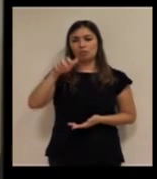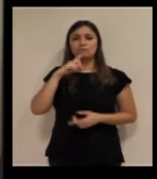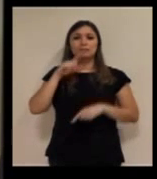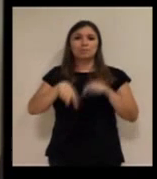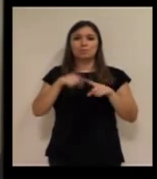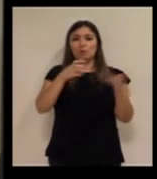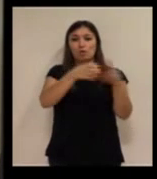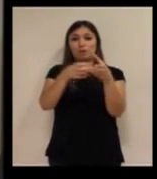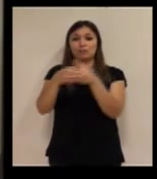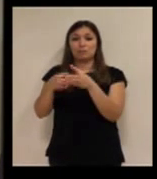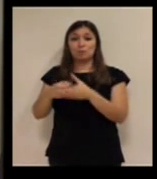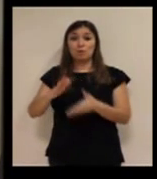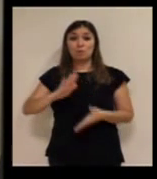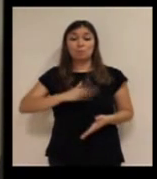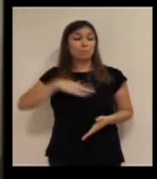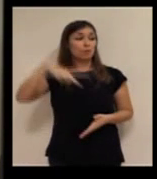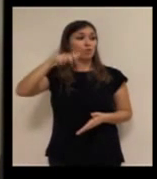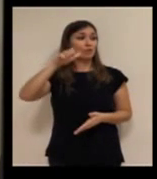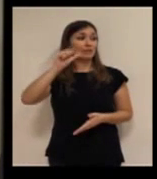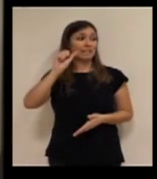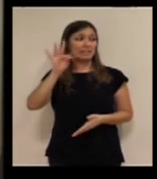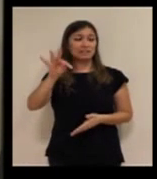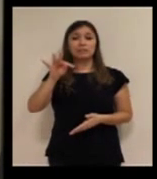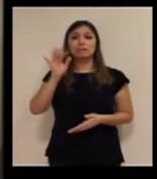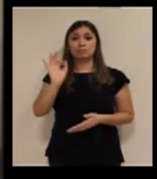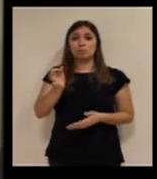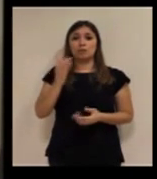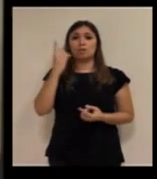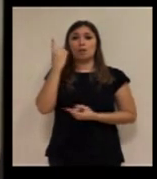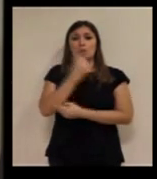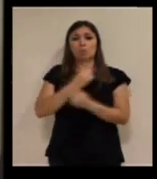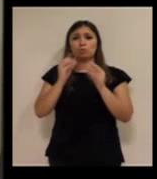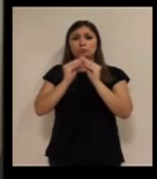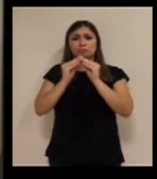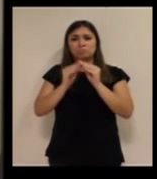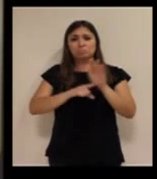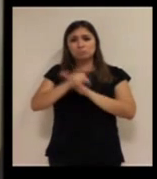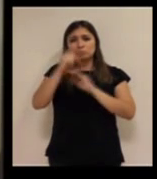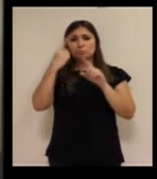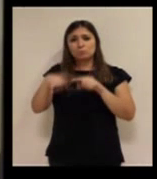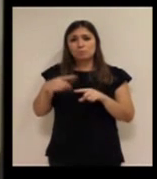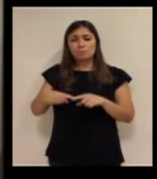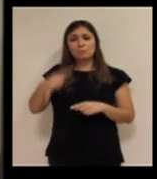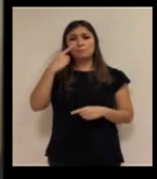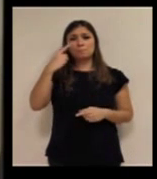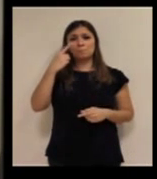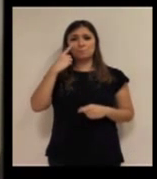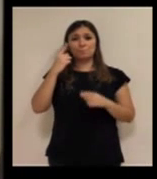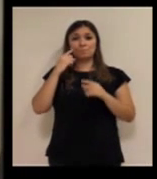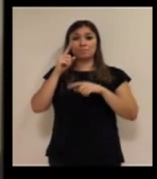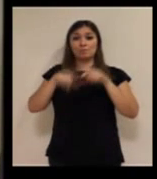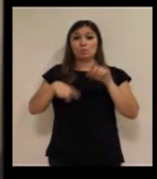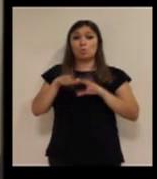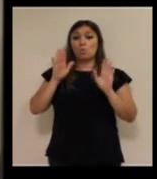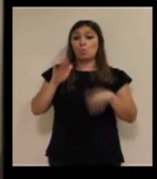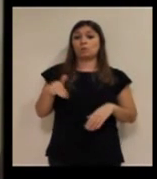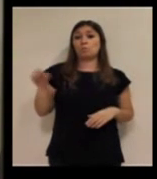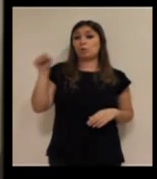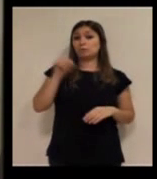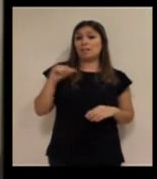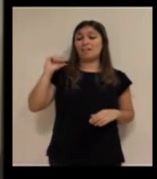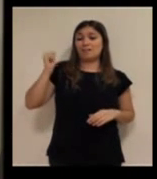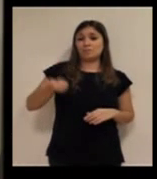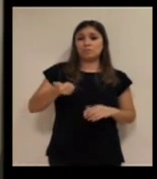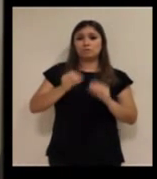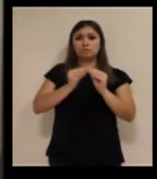Nosotros en Grupo NIT, por ser cierto que varios de los desarrollos, si paras a analizar, te paras a analizar los desarrollos de los últimos años, y